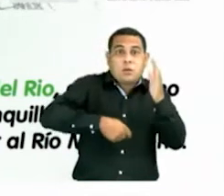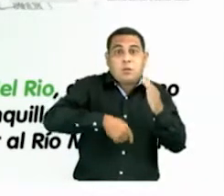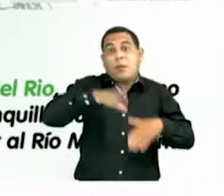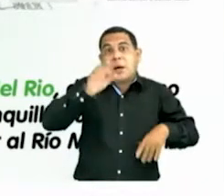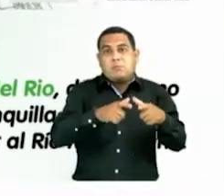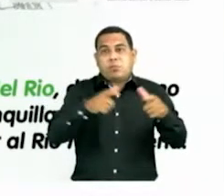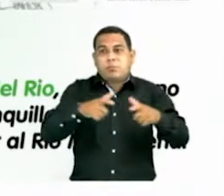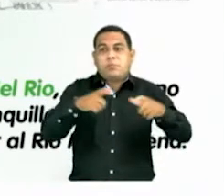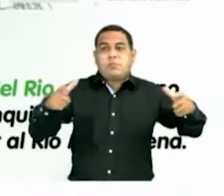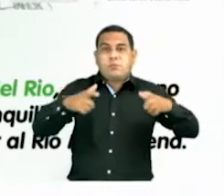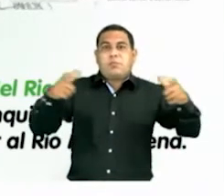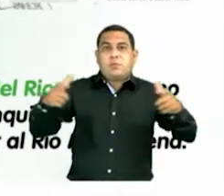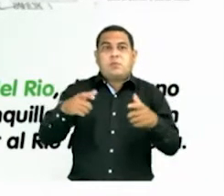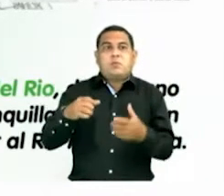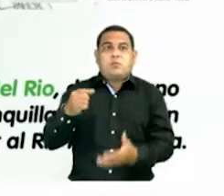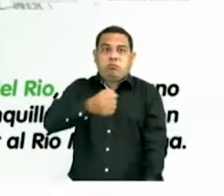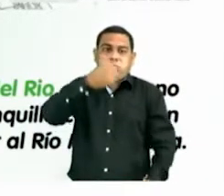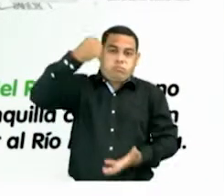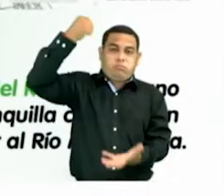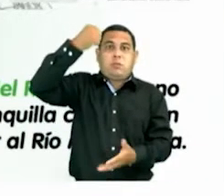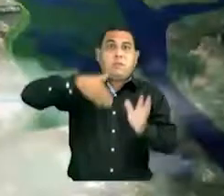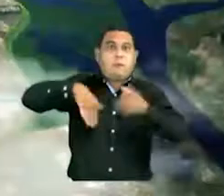crecimiento económico y, en fin, genera más inversión social.